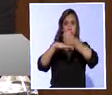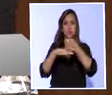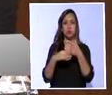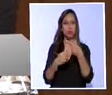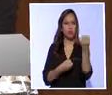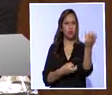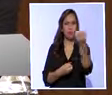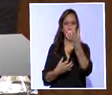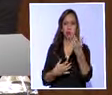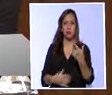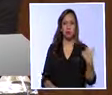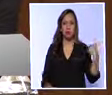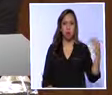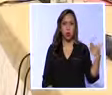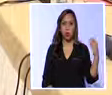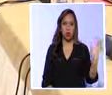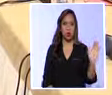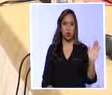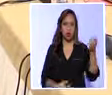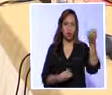información de qué es lo que pasaba.